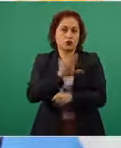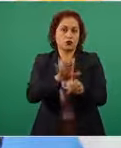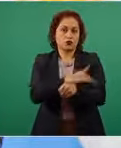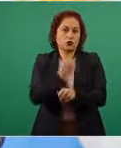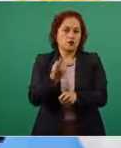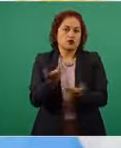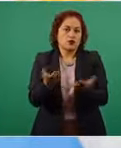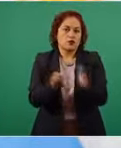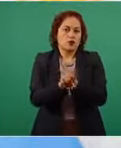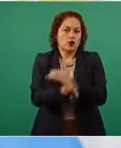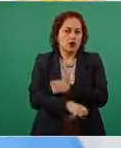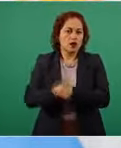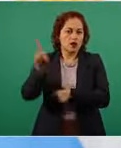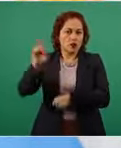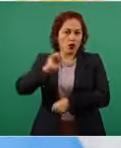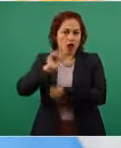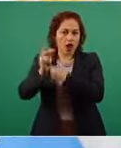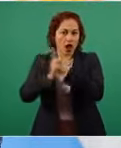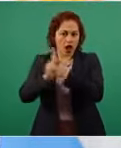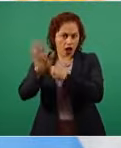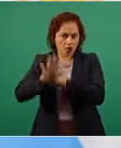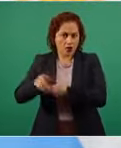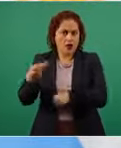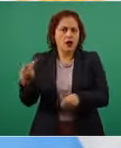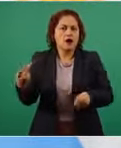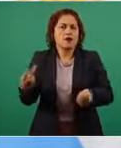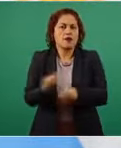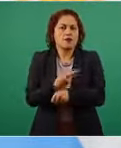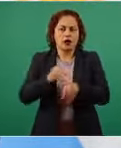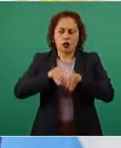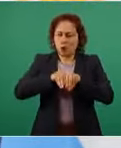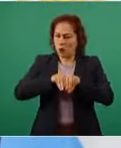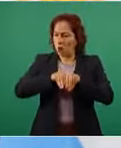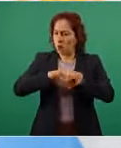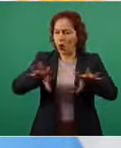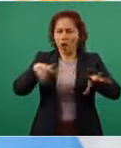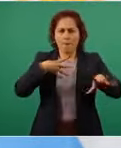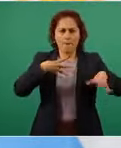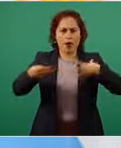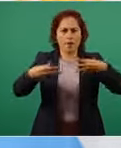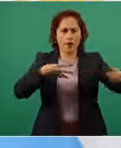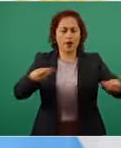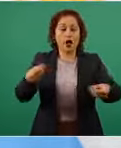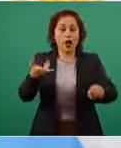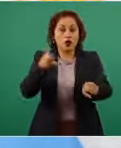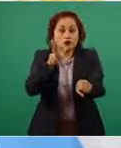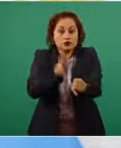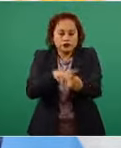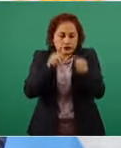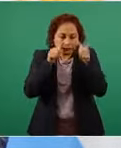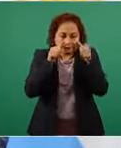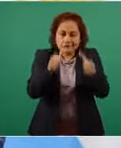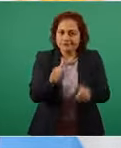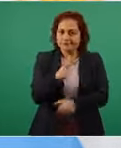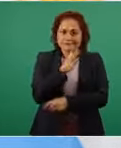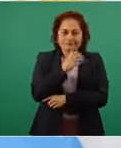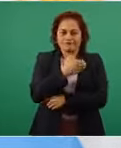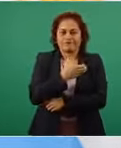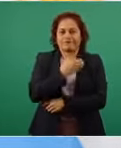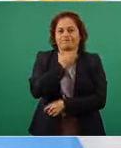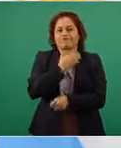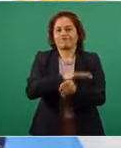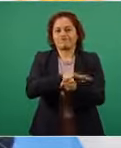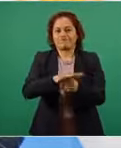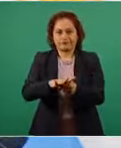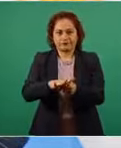que la explosión fue tan enorme que el sistema sanitario no tenía capacidad de dar respuesta y